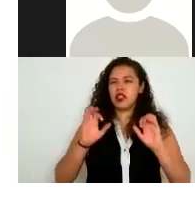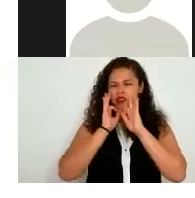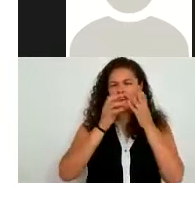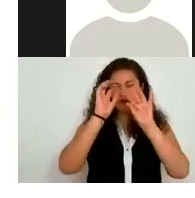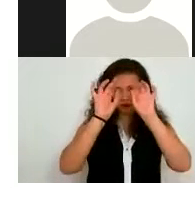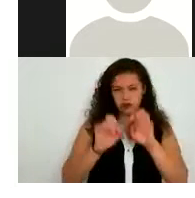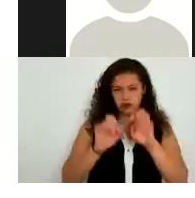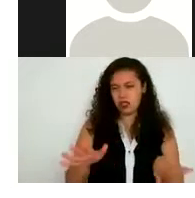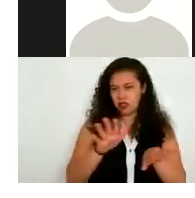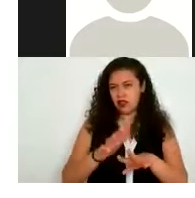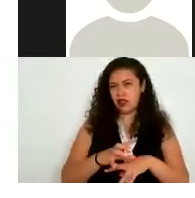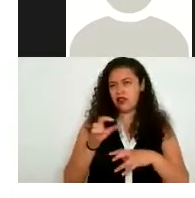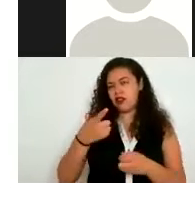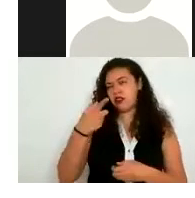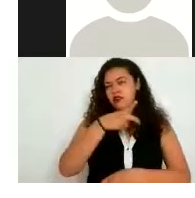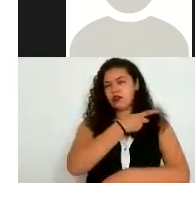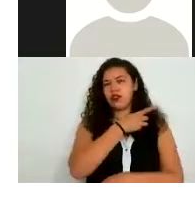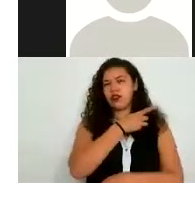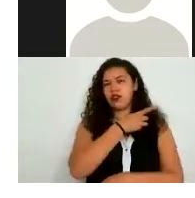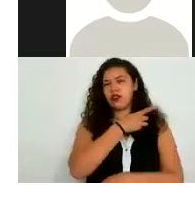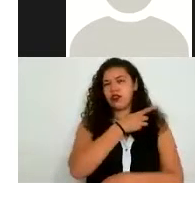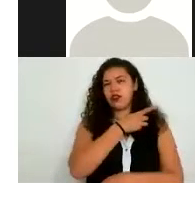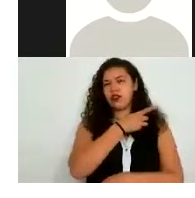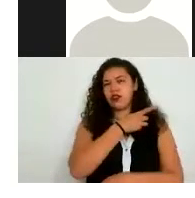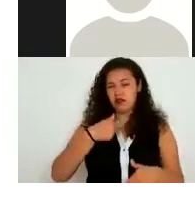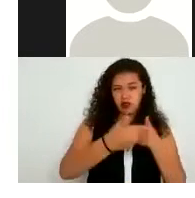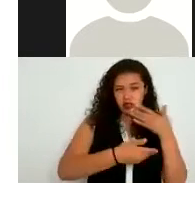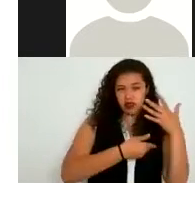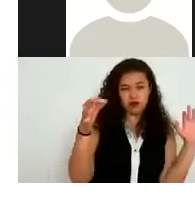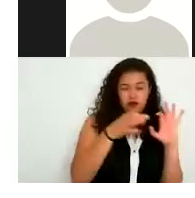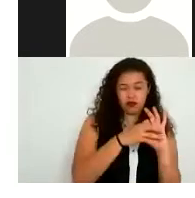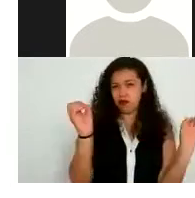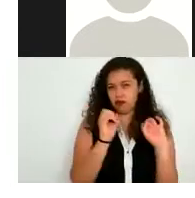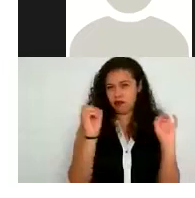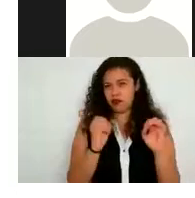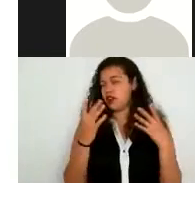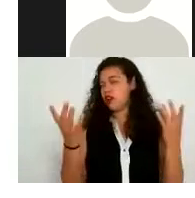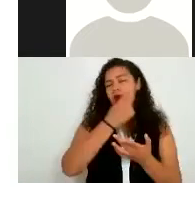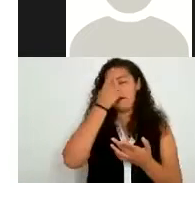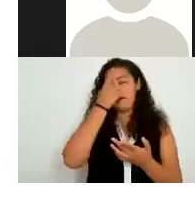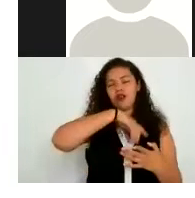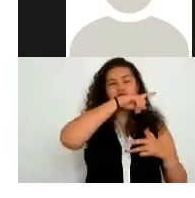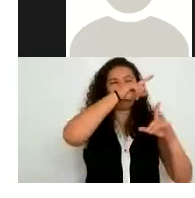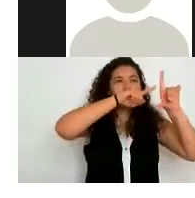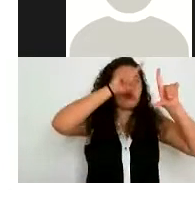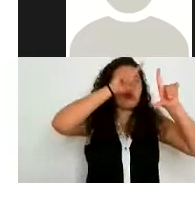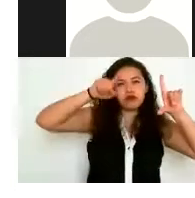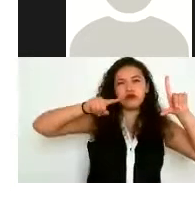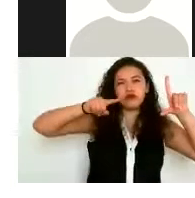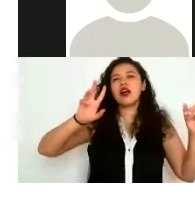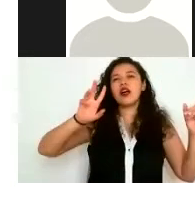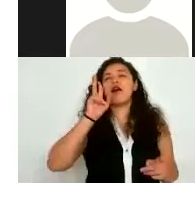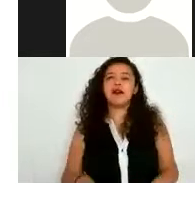no es realmente relacionado con nuestro servicio sino es simplemente para cuestiones estadísticas y dos